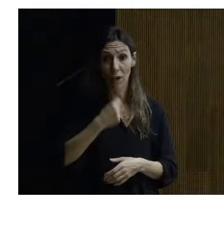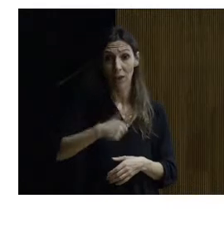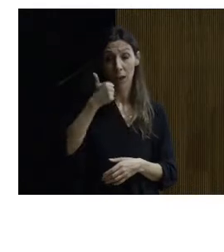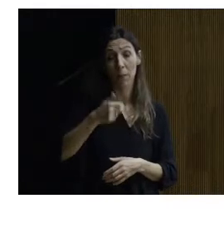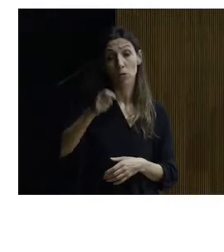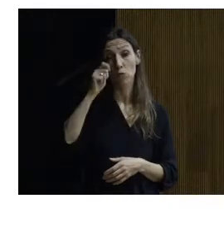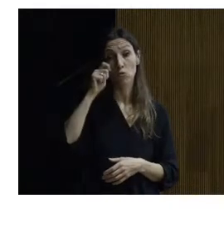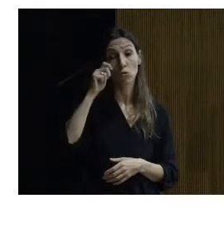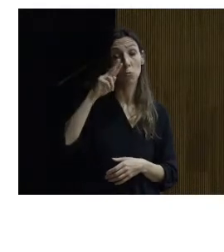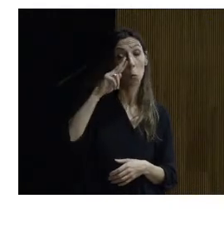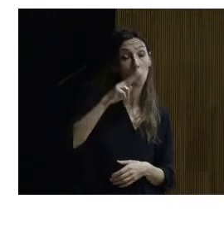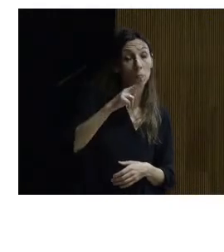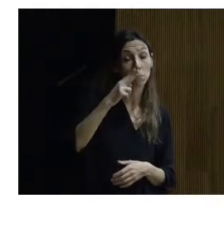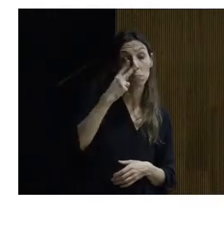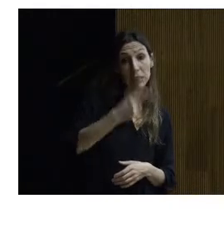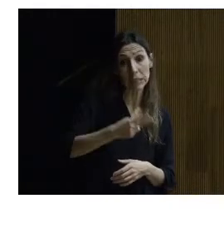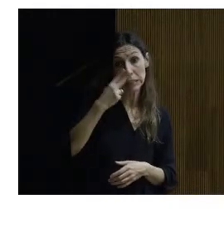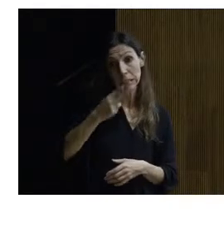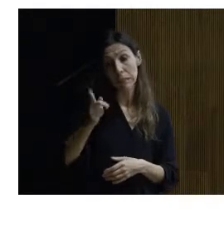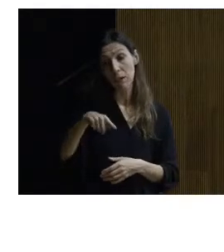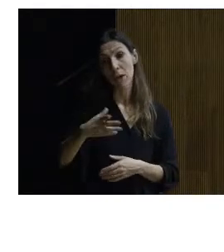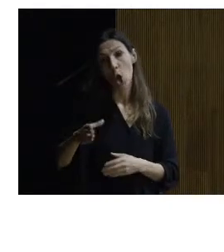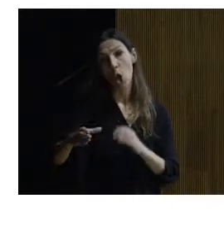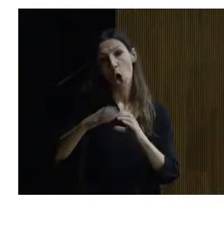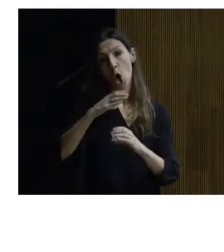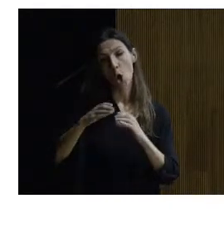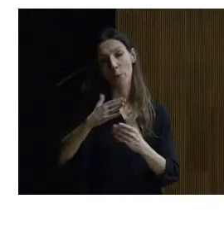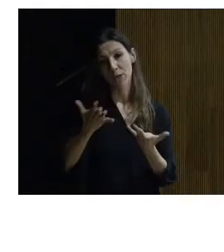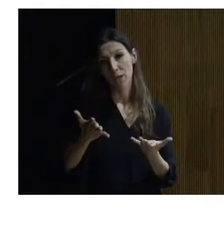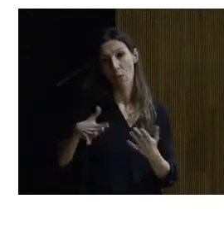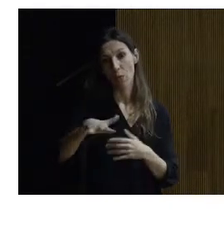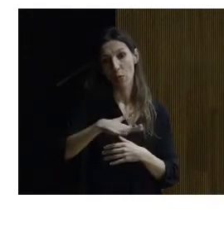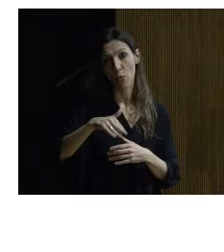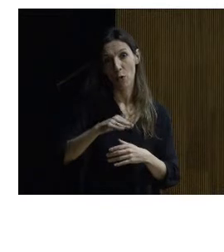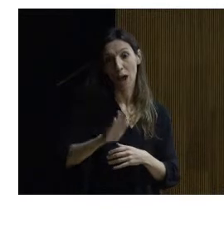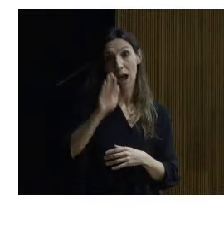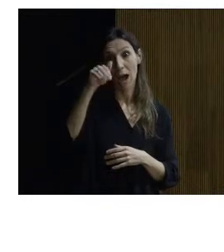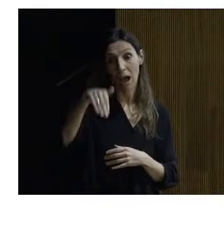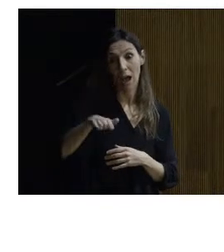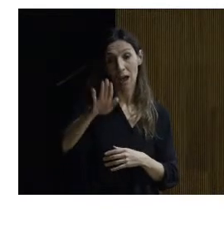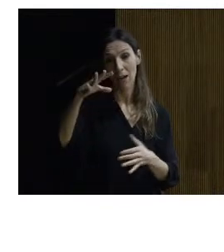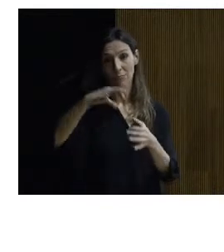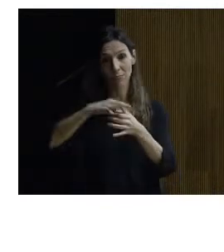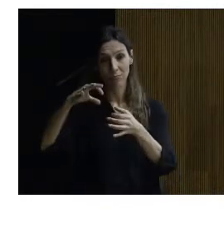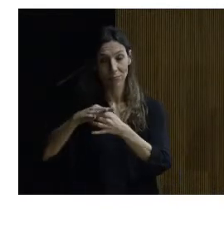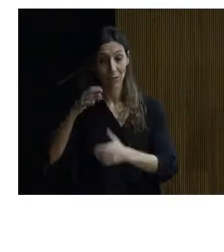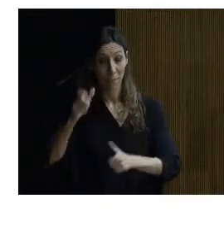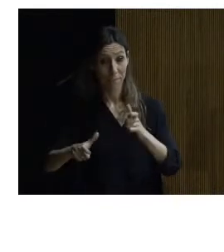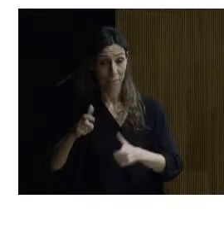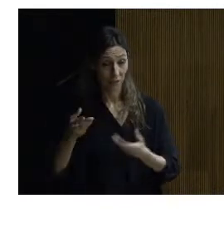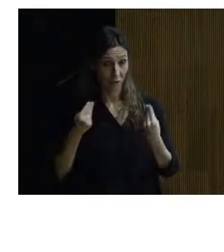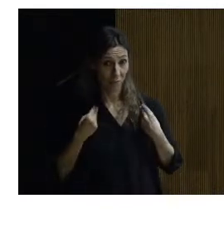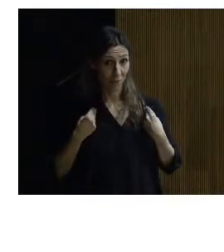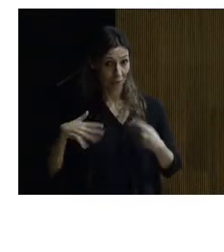turística sino resolver la comunicación vertical ¿no? entre las distintas cotas del pueblo a las personas que lo habitan allí ¿no? bueno